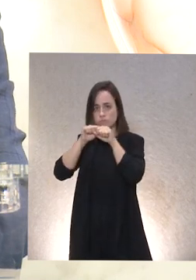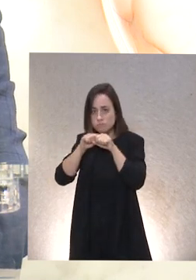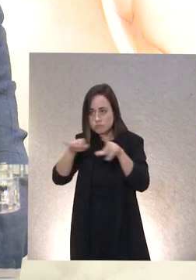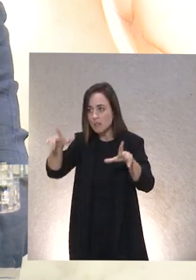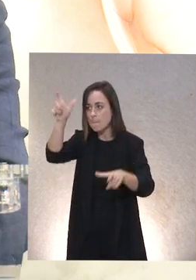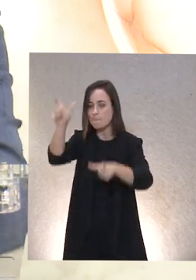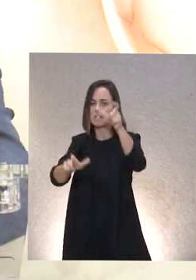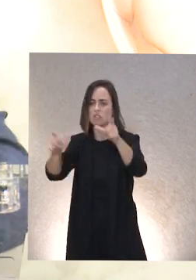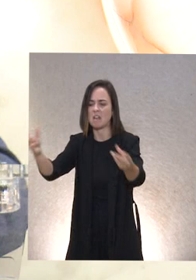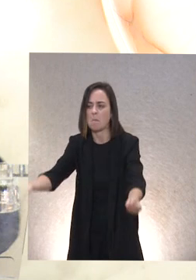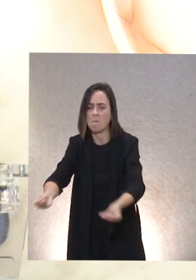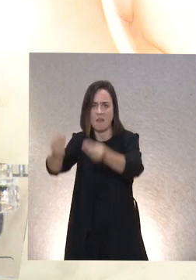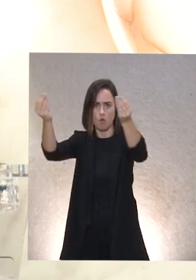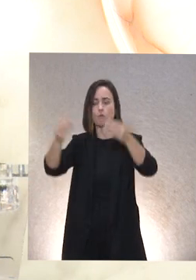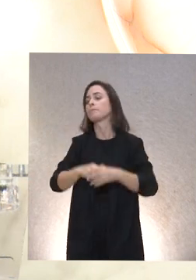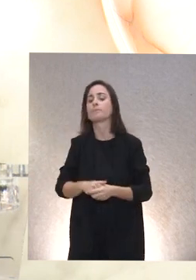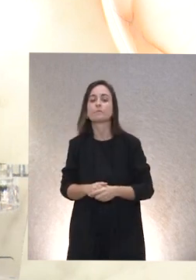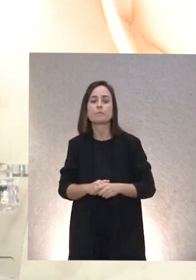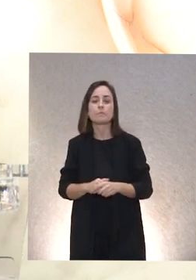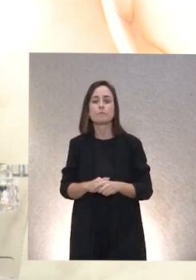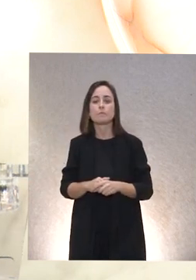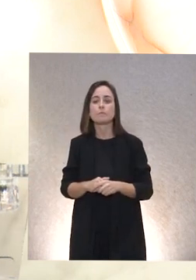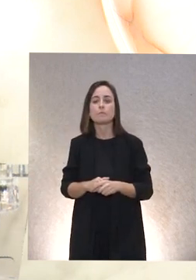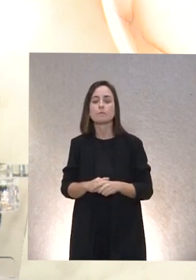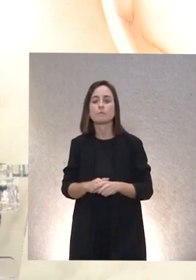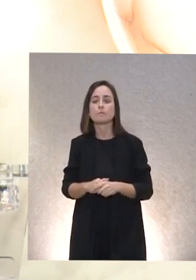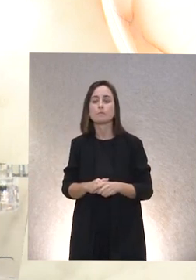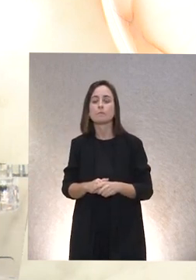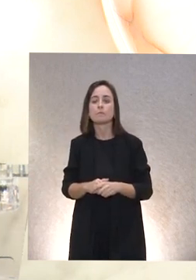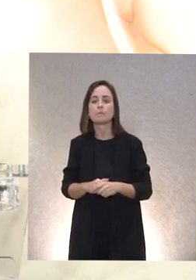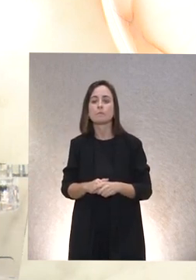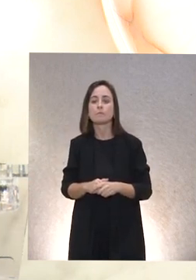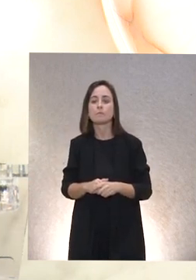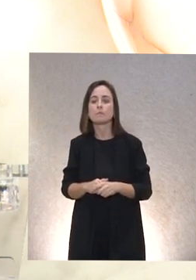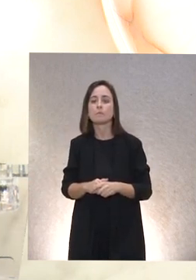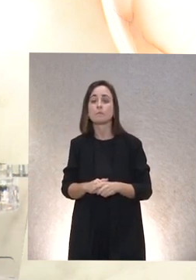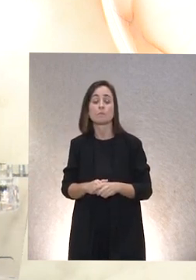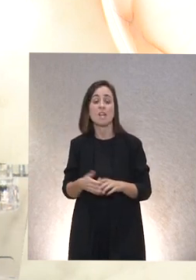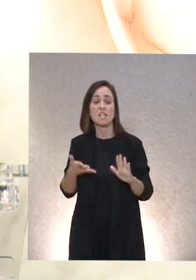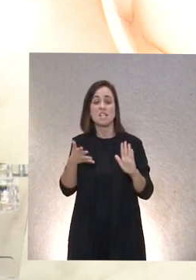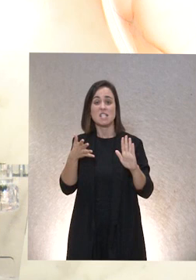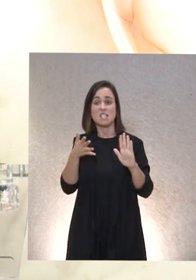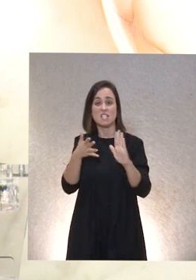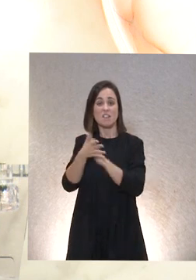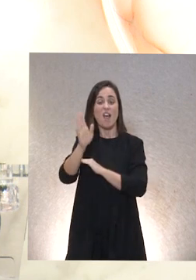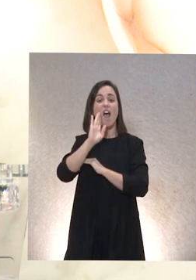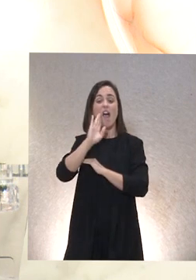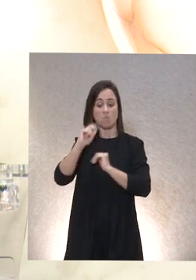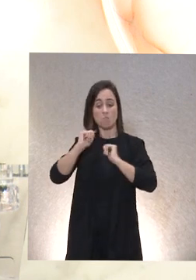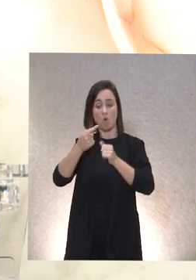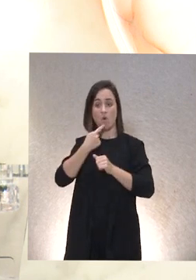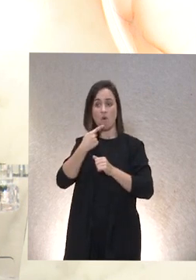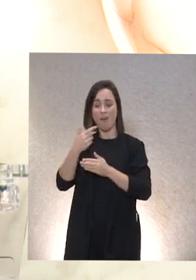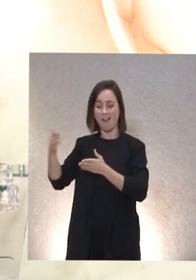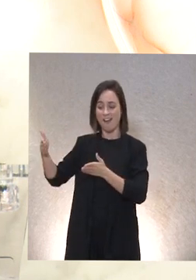mejor como os decía o como les decía al principio en ese camino vamos juntos y en ese horizonte común